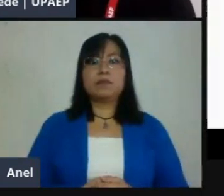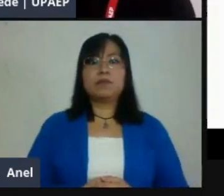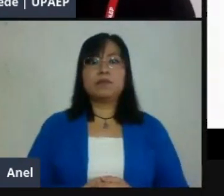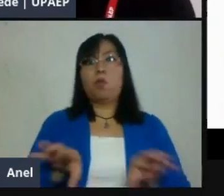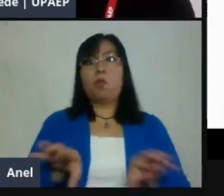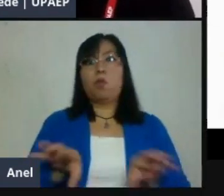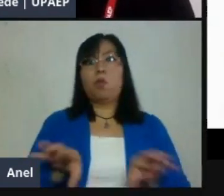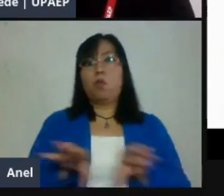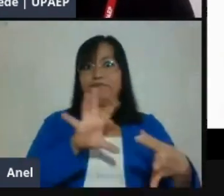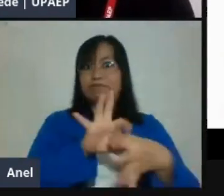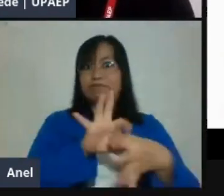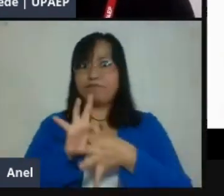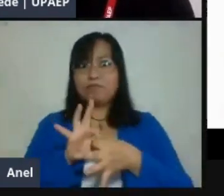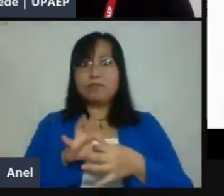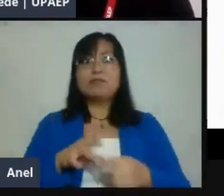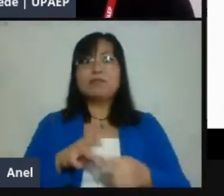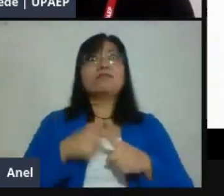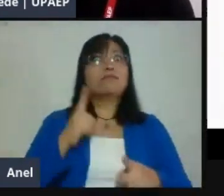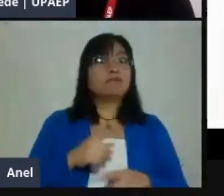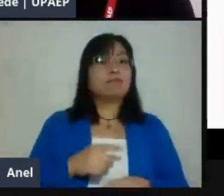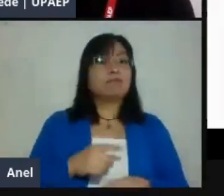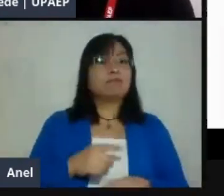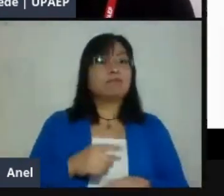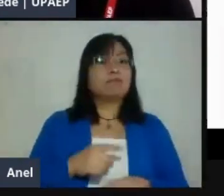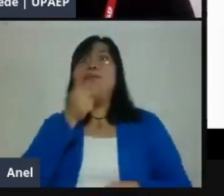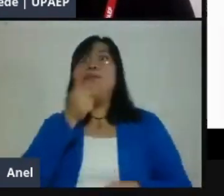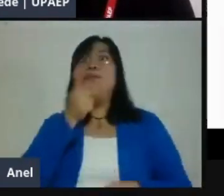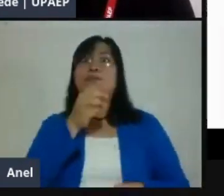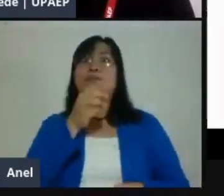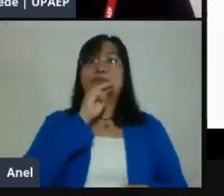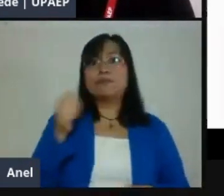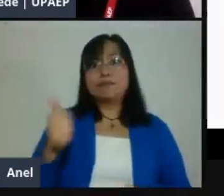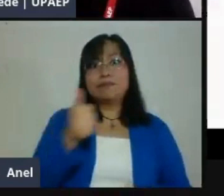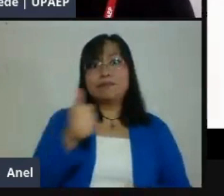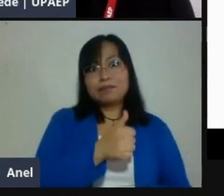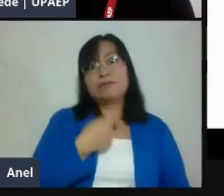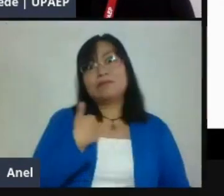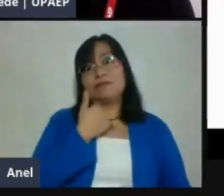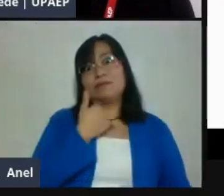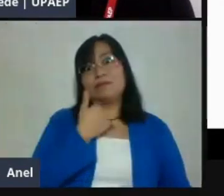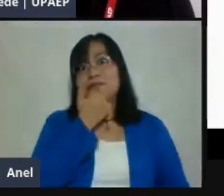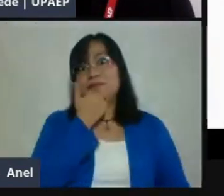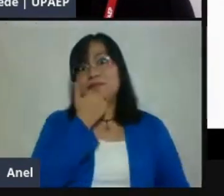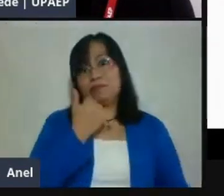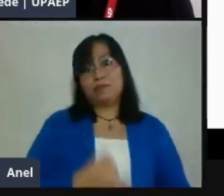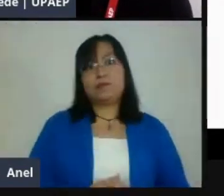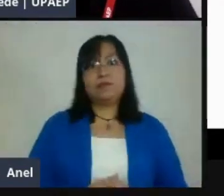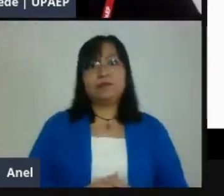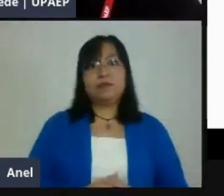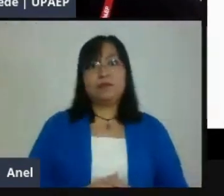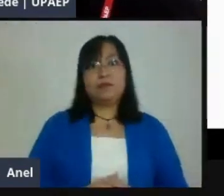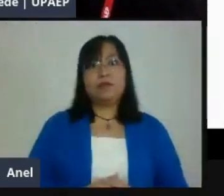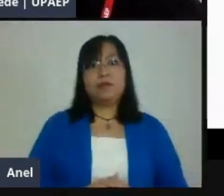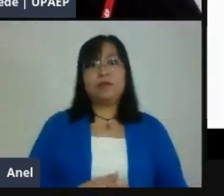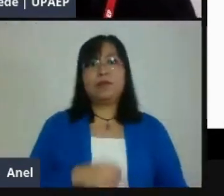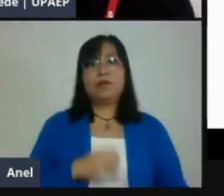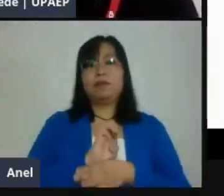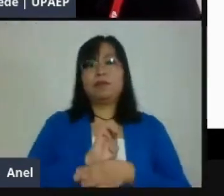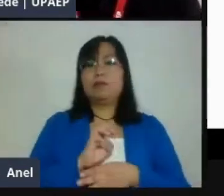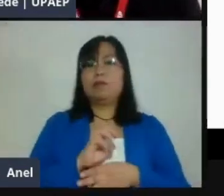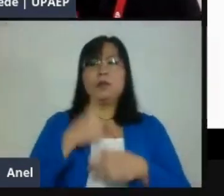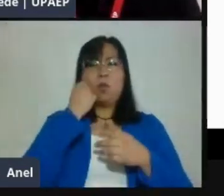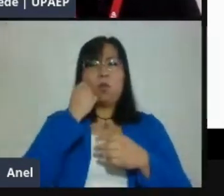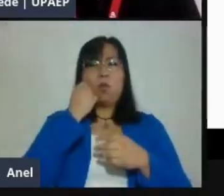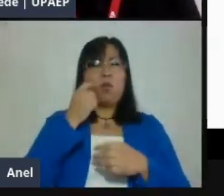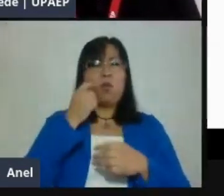posiblemente tengamos que reflexionar en lo que hemos hecho hasta el momento y dar un pasito atrás para ver si a lo mejor no los había yo enterado